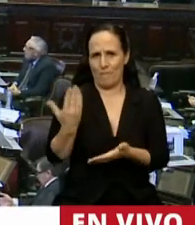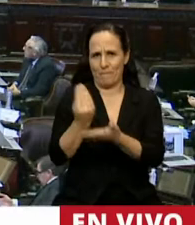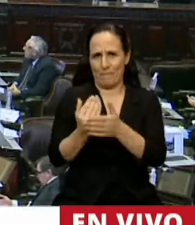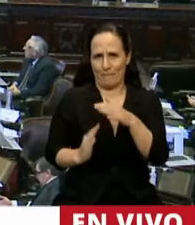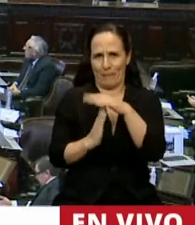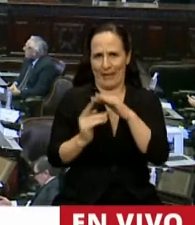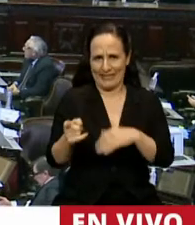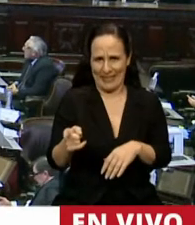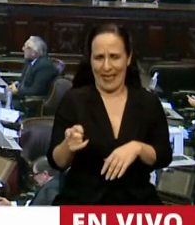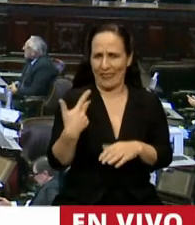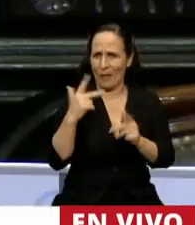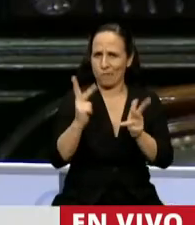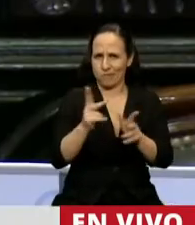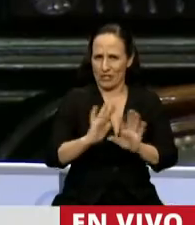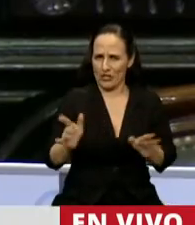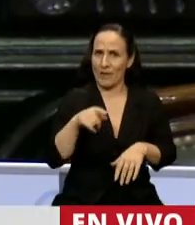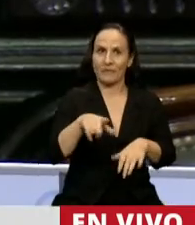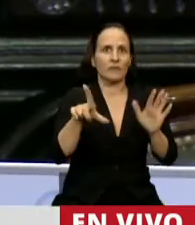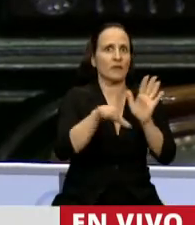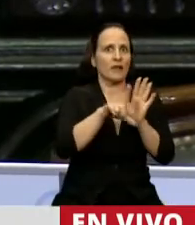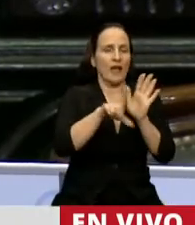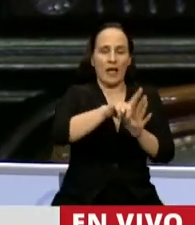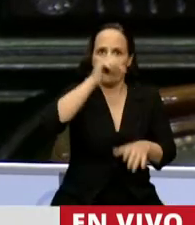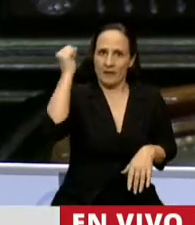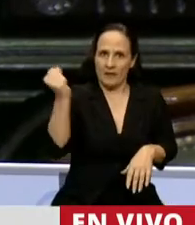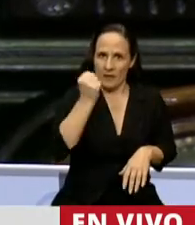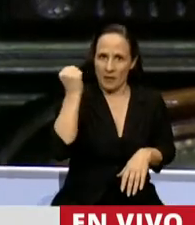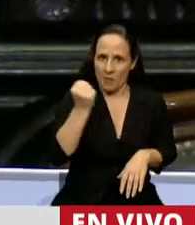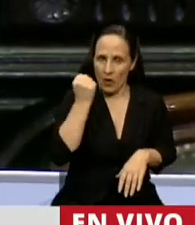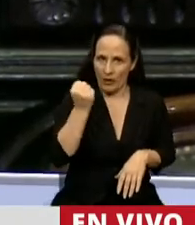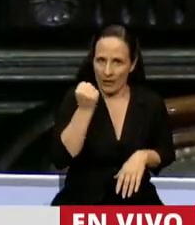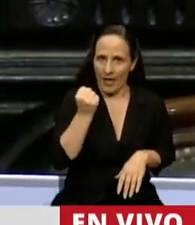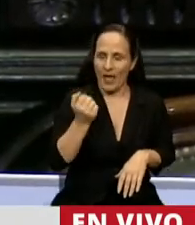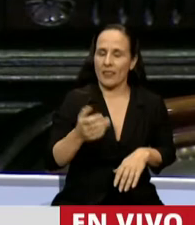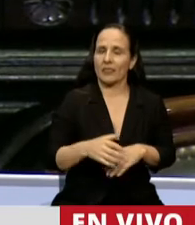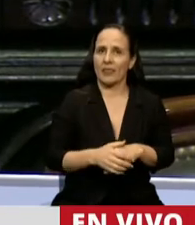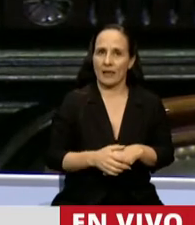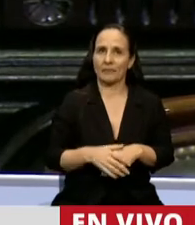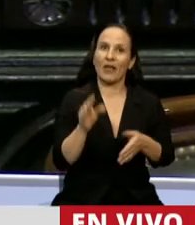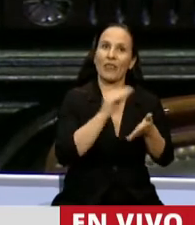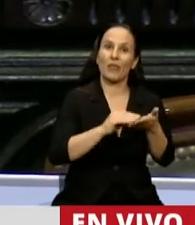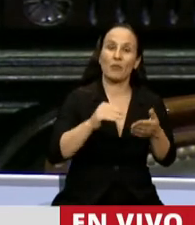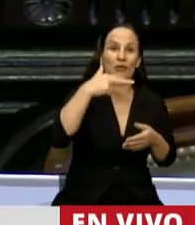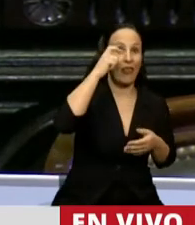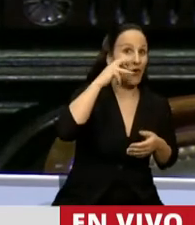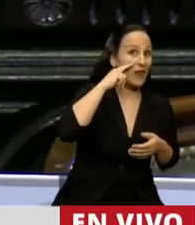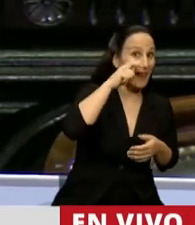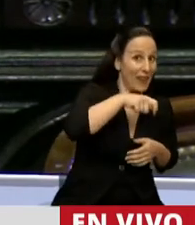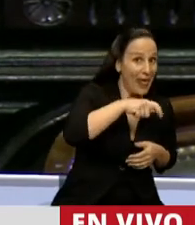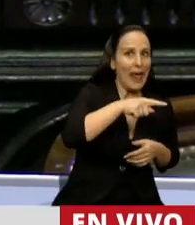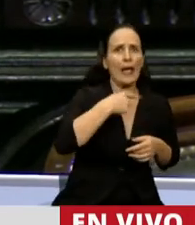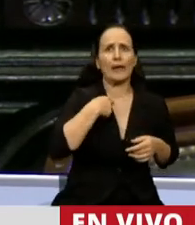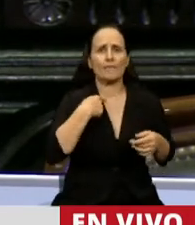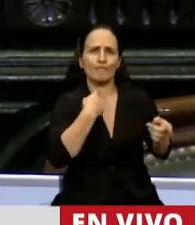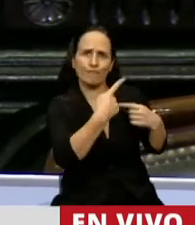estamos frente a una ley muy importante, efectivamente con el diputado Negri fuimos consultados, también me